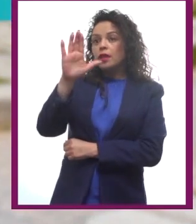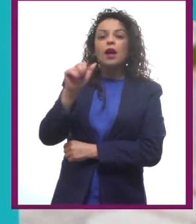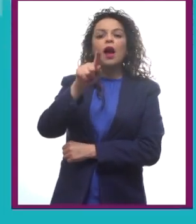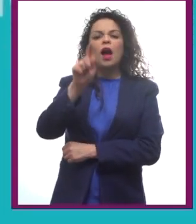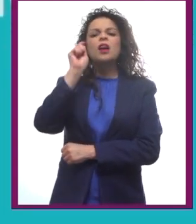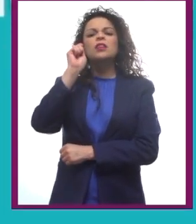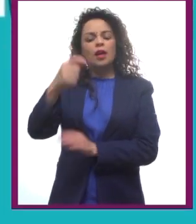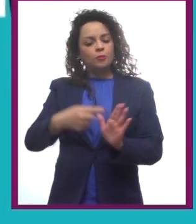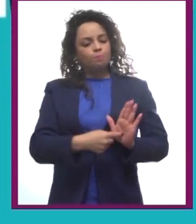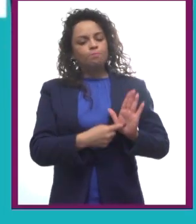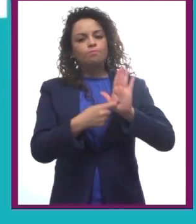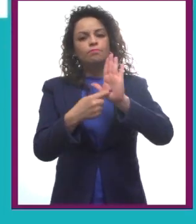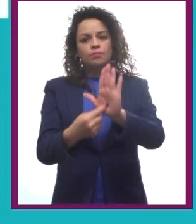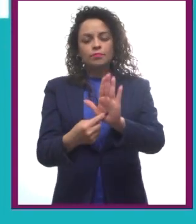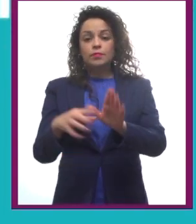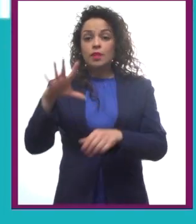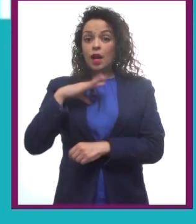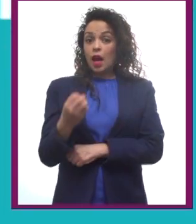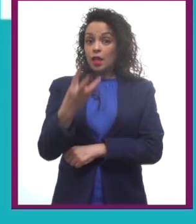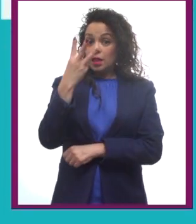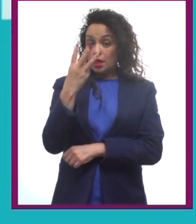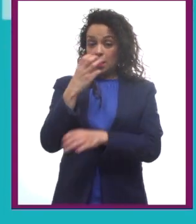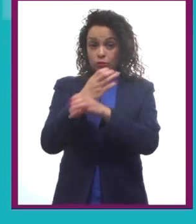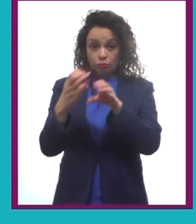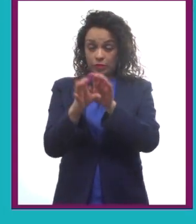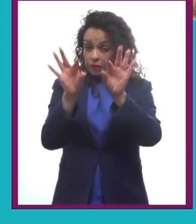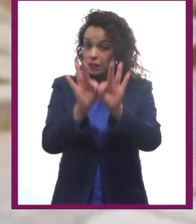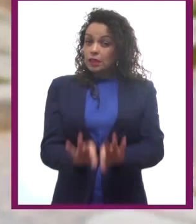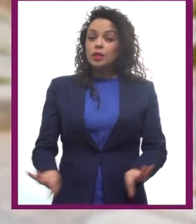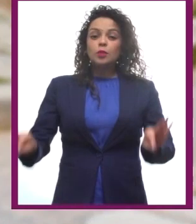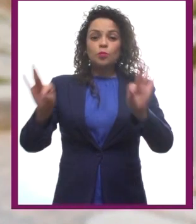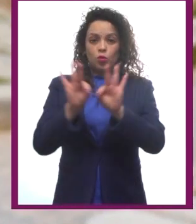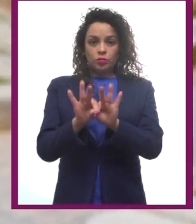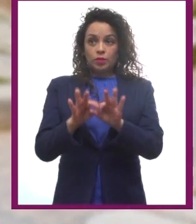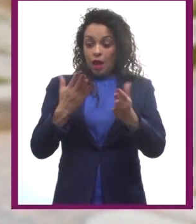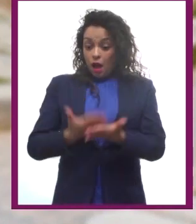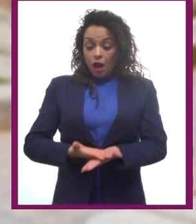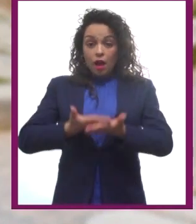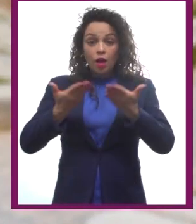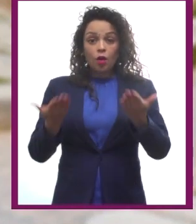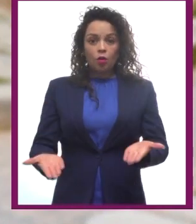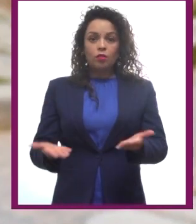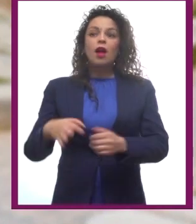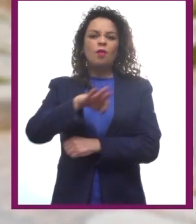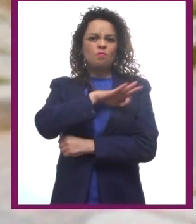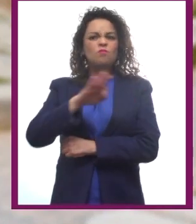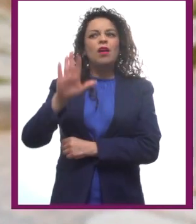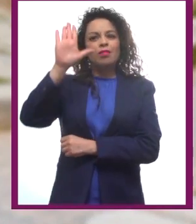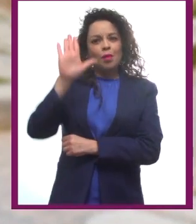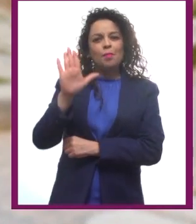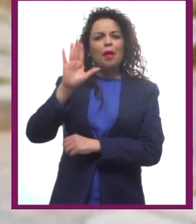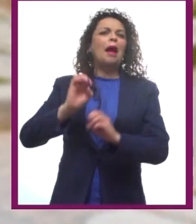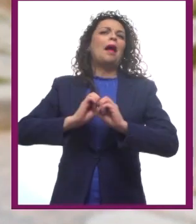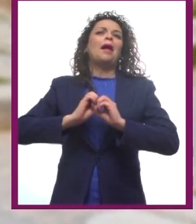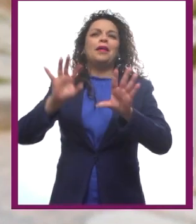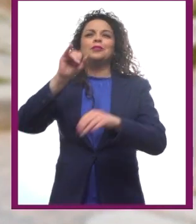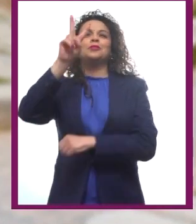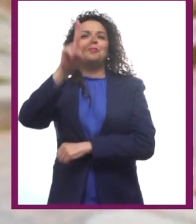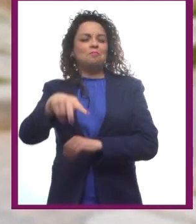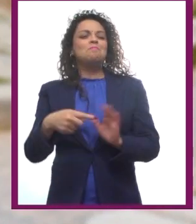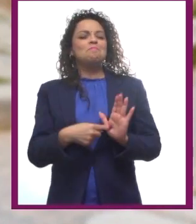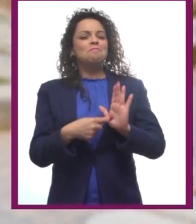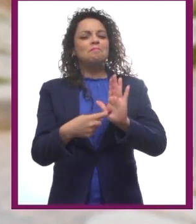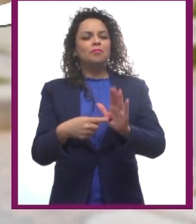Un modelo que se compone de tres partes esenciales, que al día de hoy podrían parecer obvias. Estas